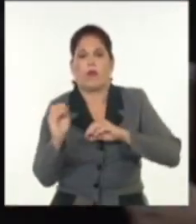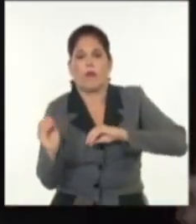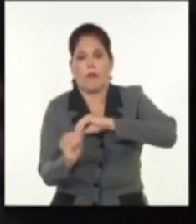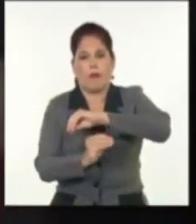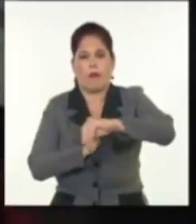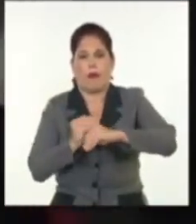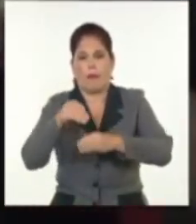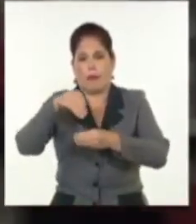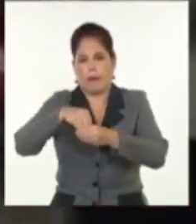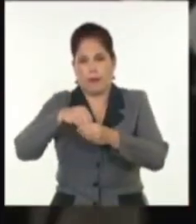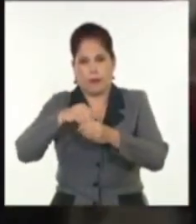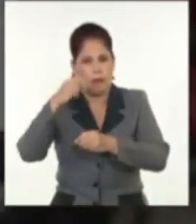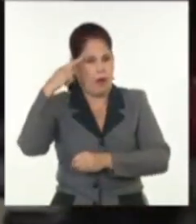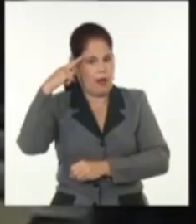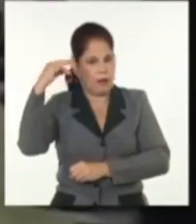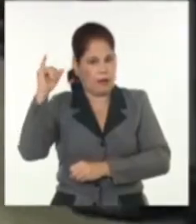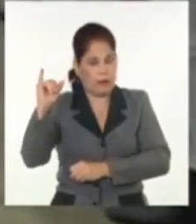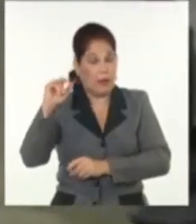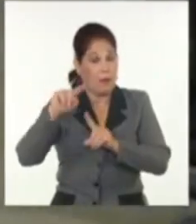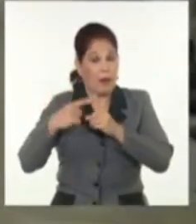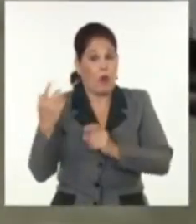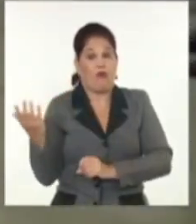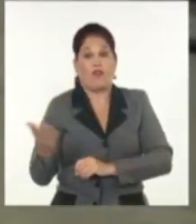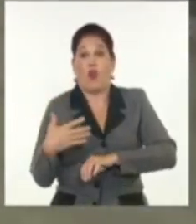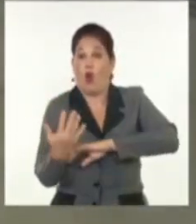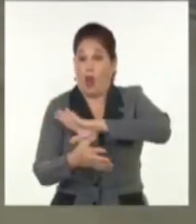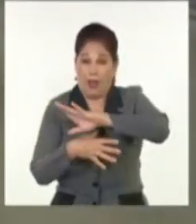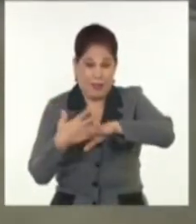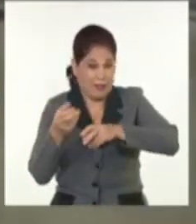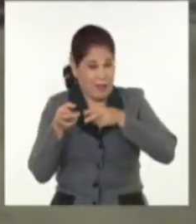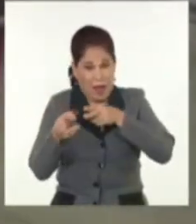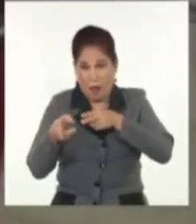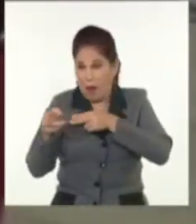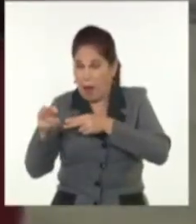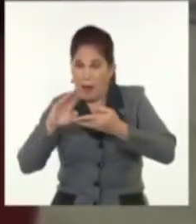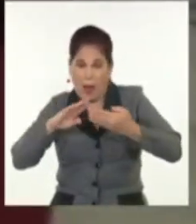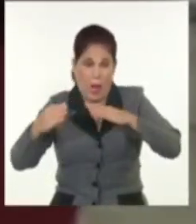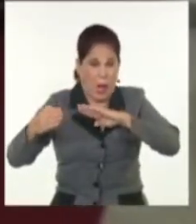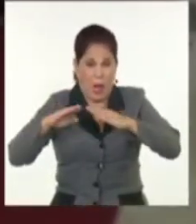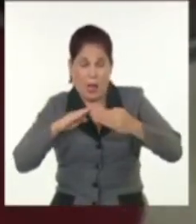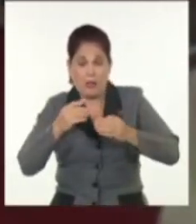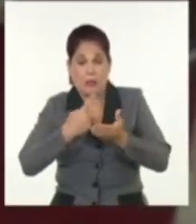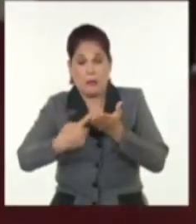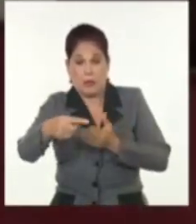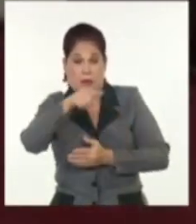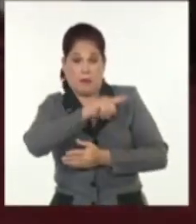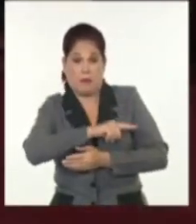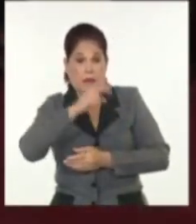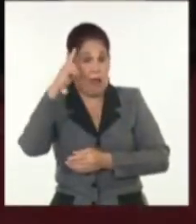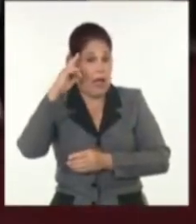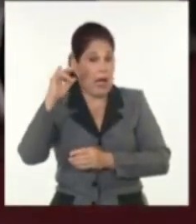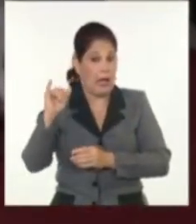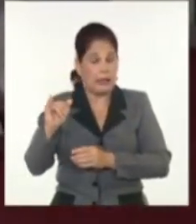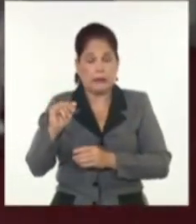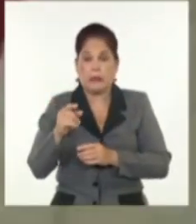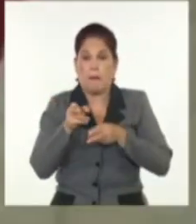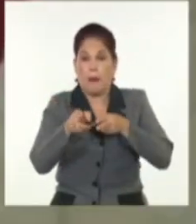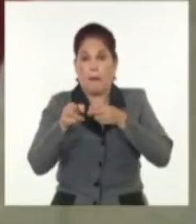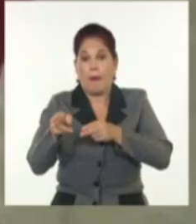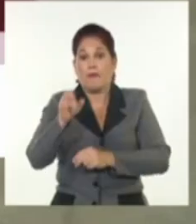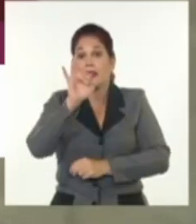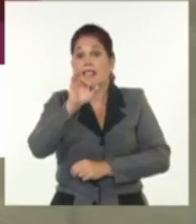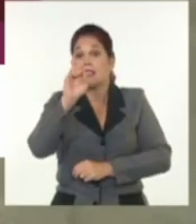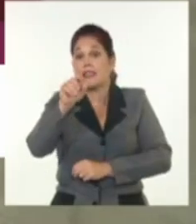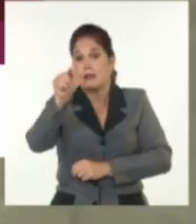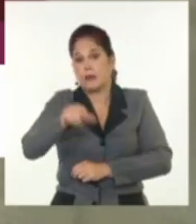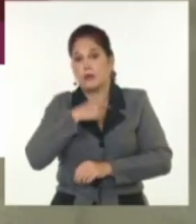Nación Caribeña. En tanto, la violencia sigue golpeando fuerte. La semana pasada, el país se conmocionó por la matanza de 70